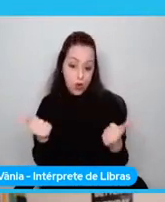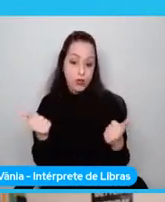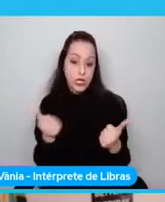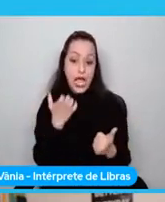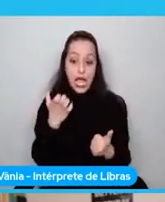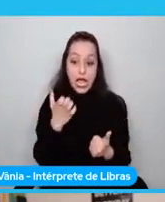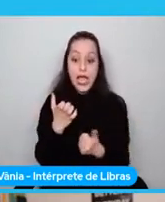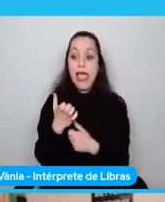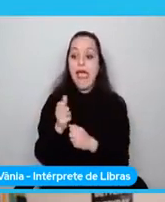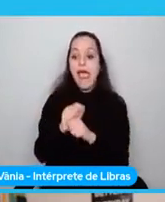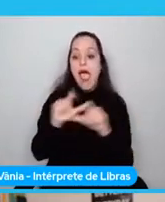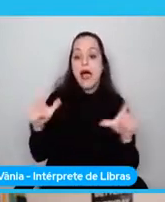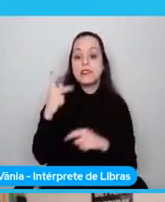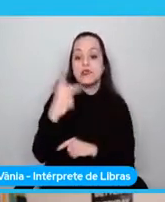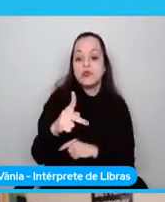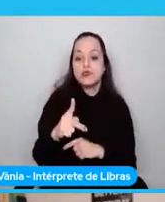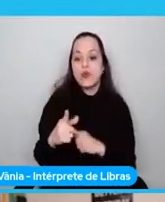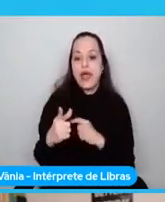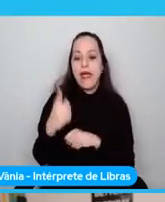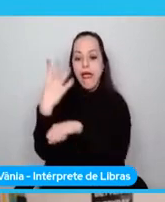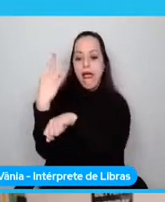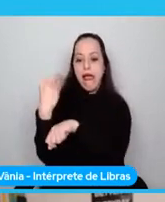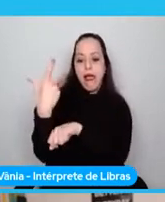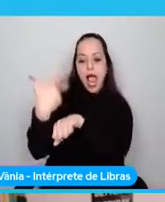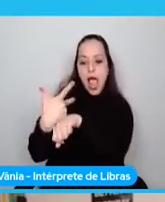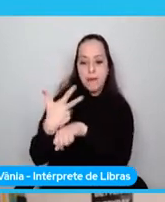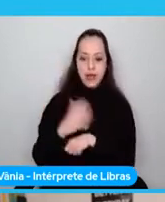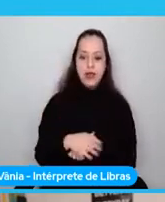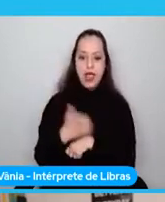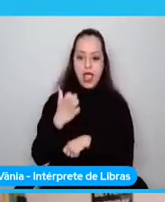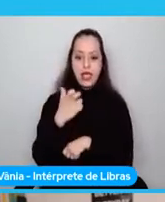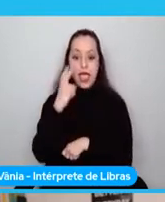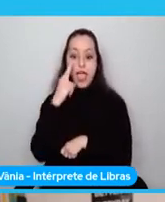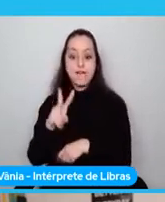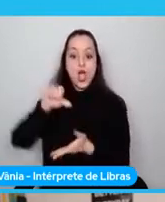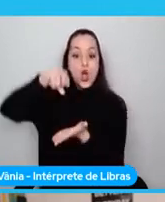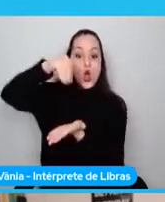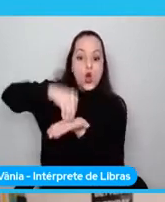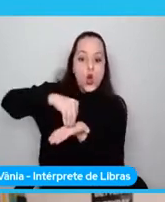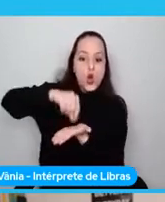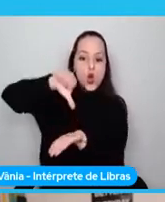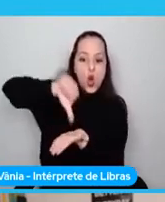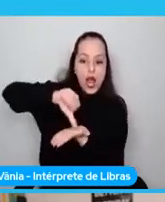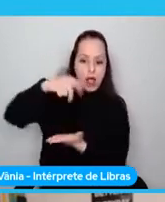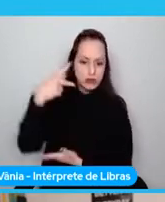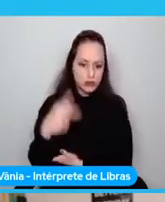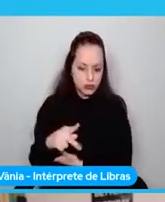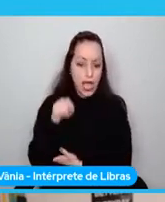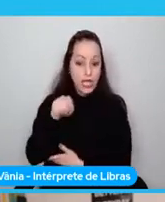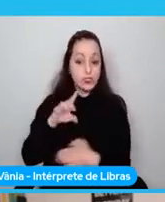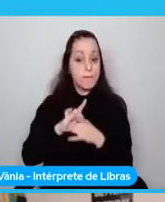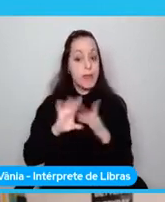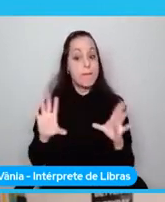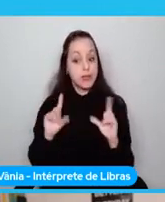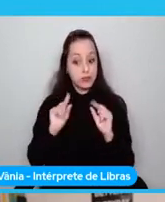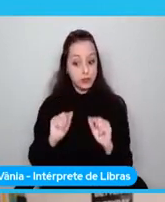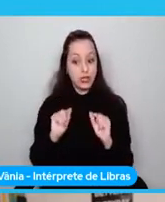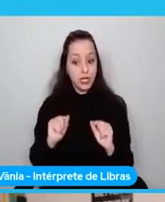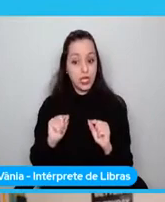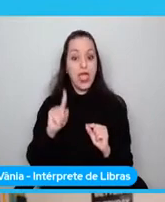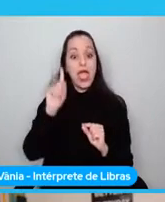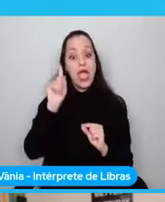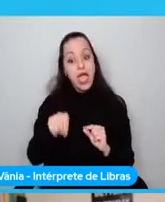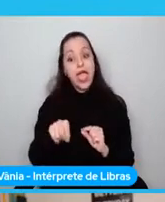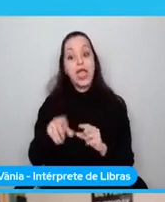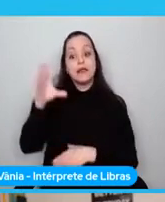tener acceso a tu cámara, cada aplicación quiere tener acceso a tu location. Esos son permisos que se envían vía